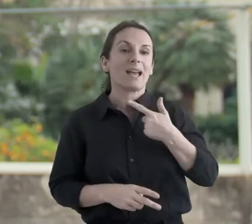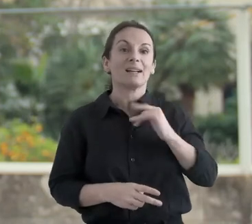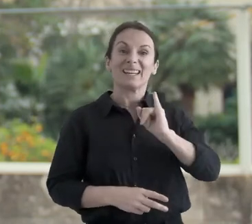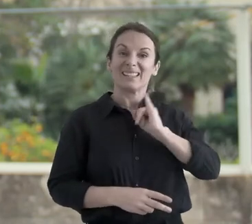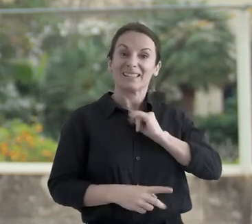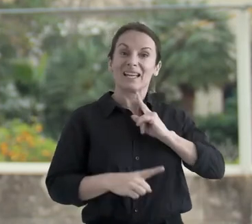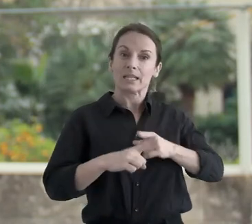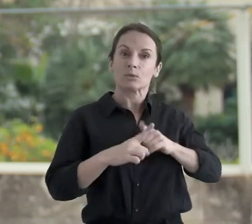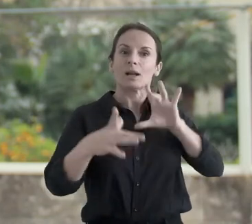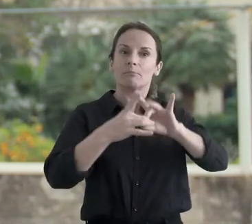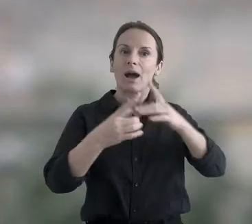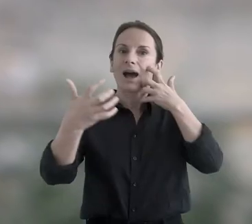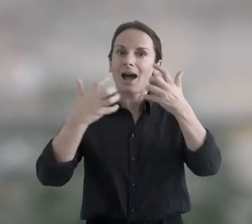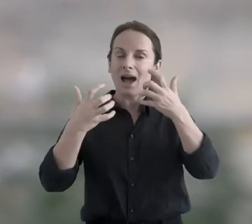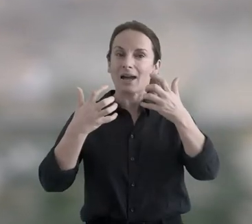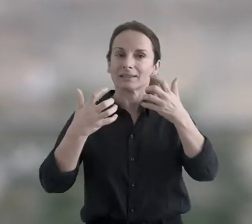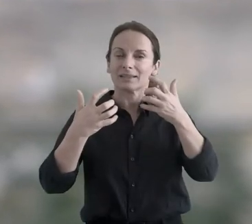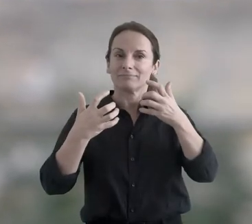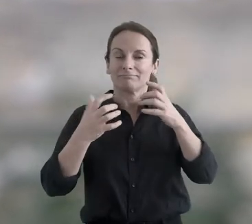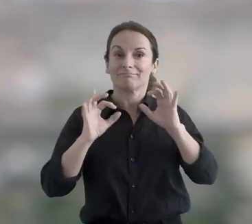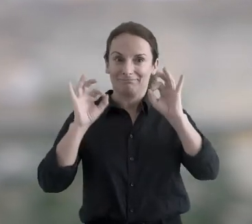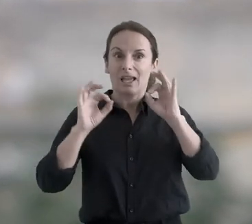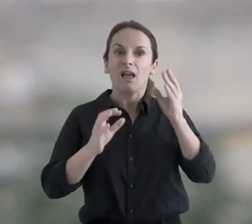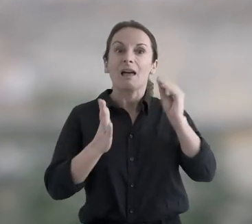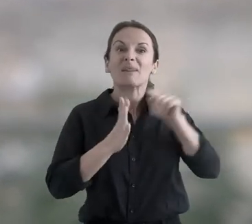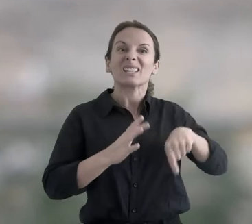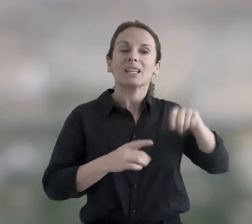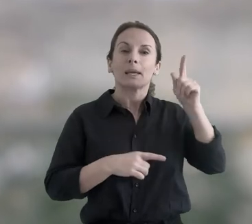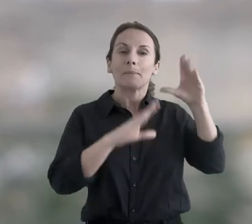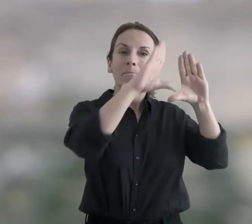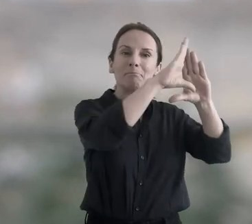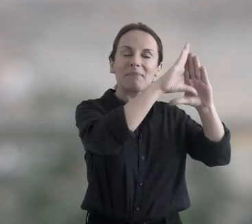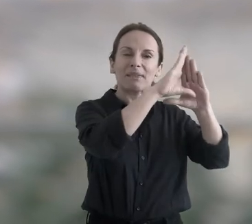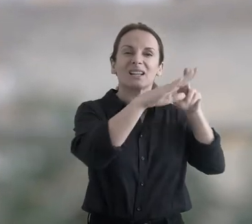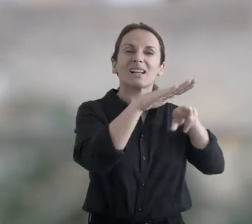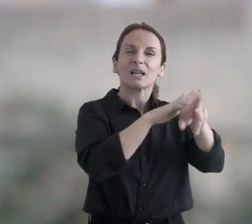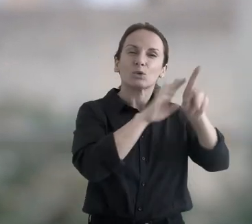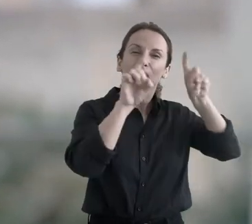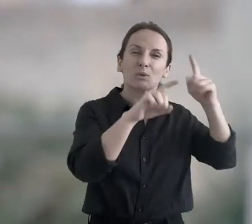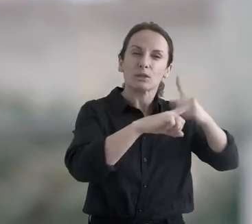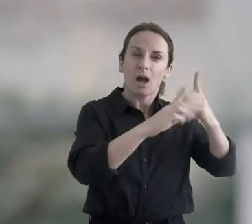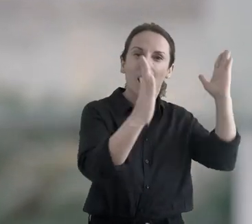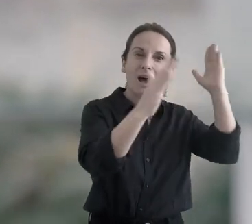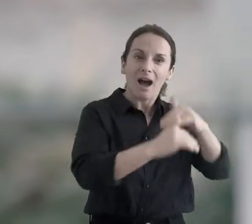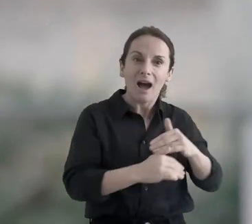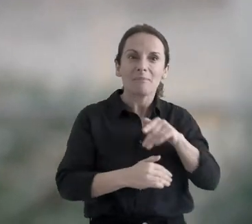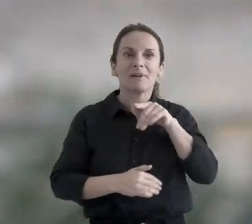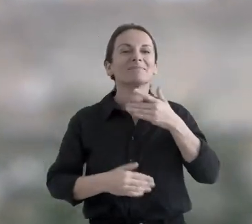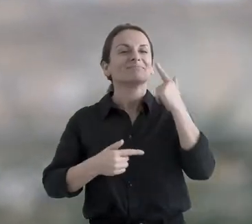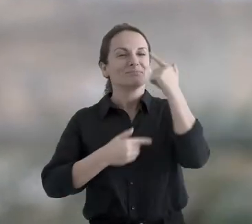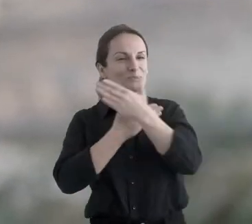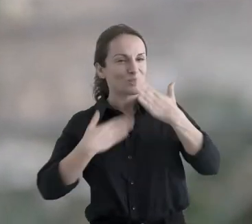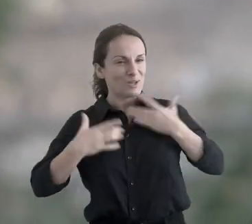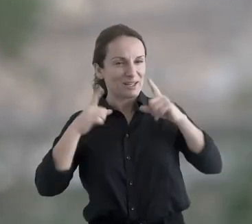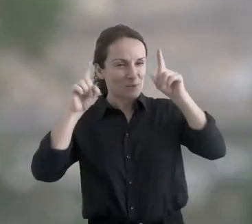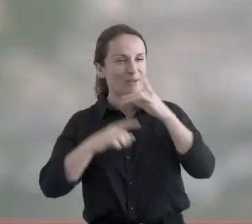alrededor del arte, que además viene a cumplir una necesidad social por la privación de recursos en la educación sexual